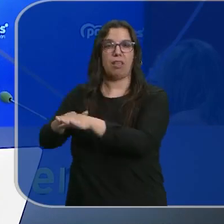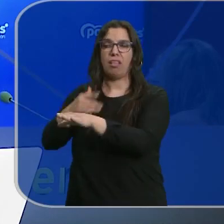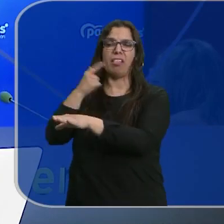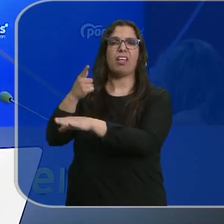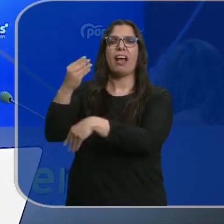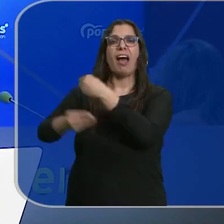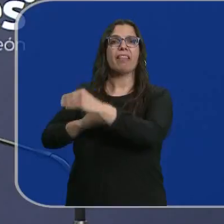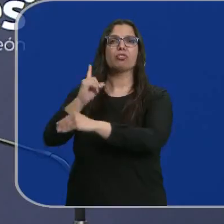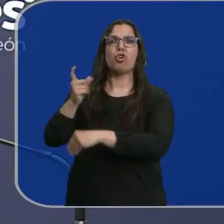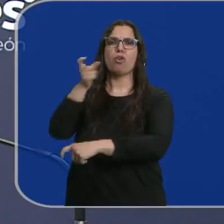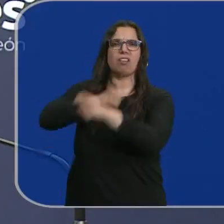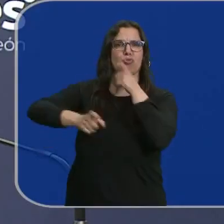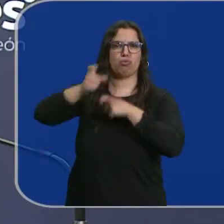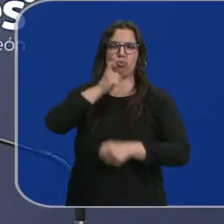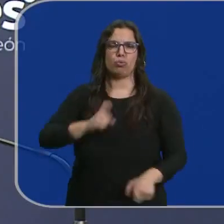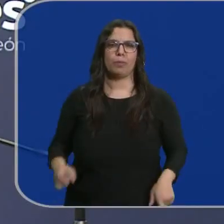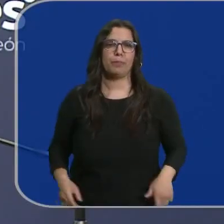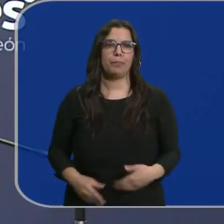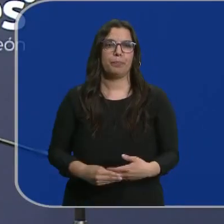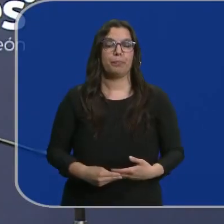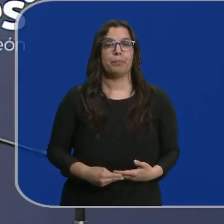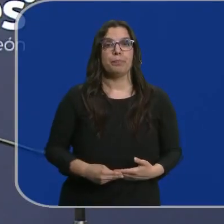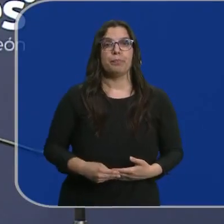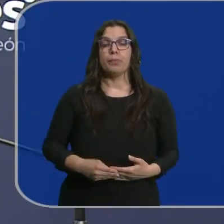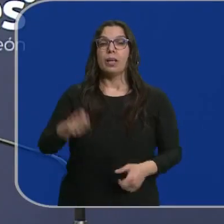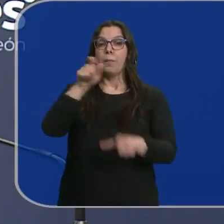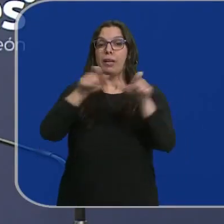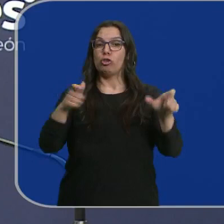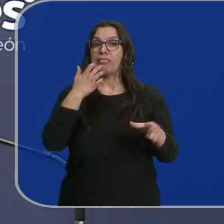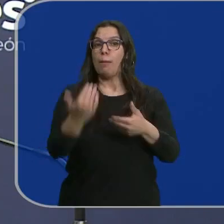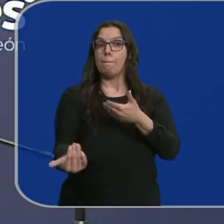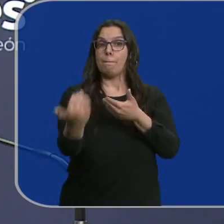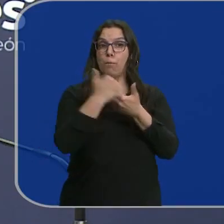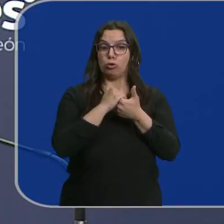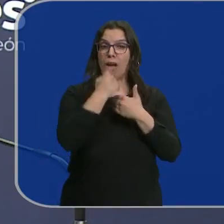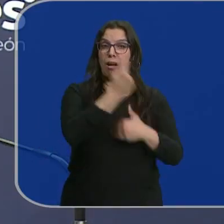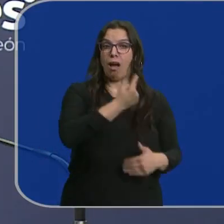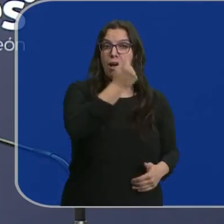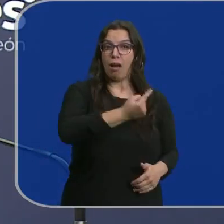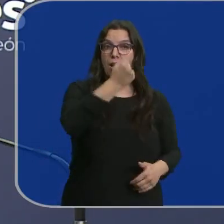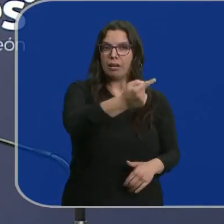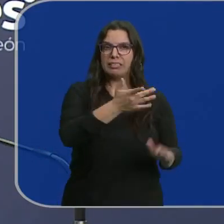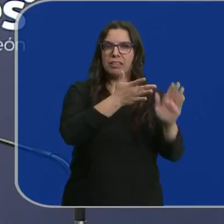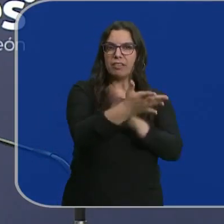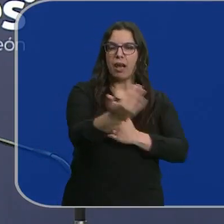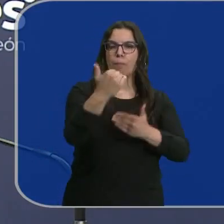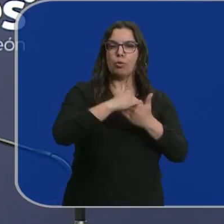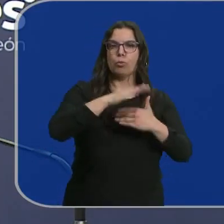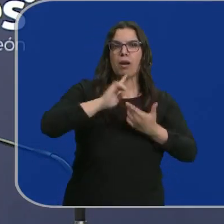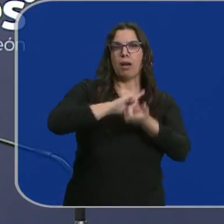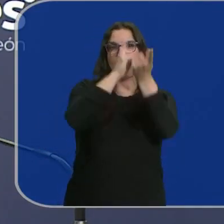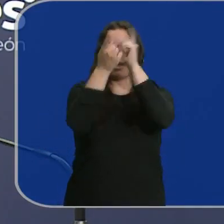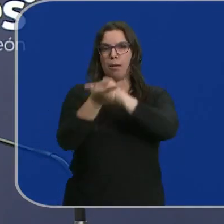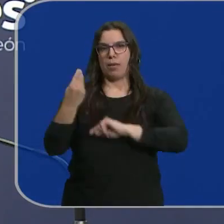insultar. Cada papeleta al Partido Popular va a ser un voto del cambio en la